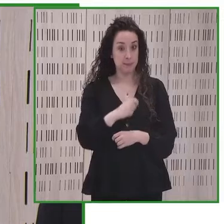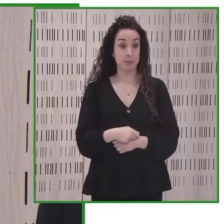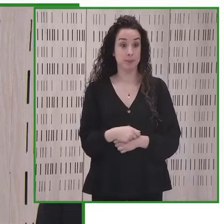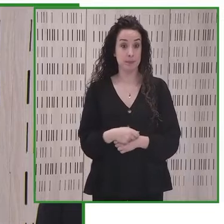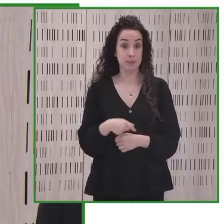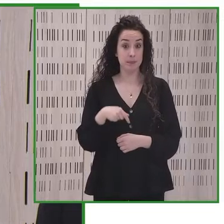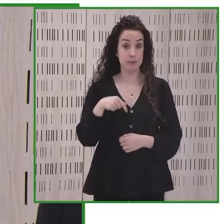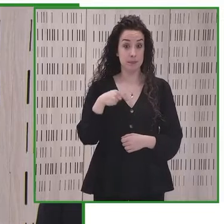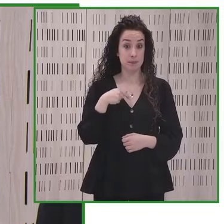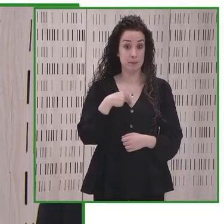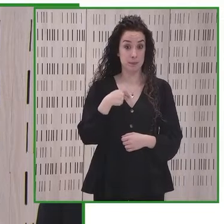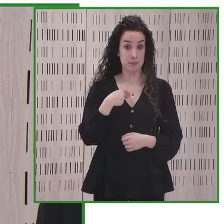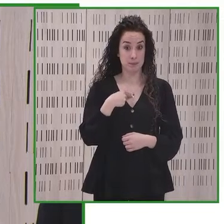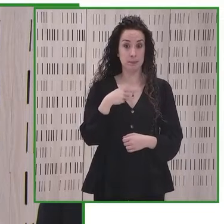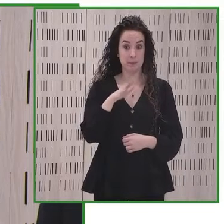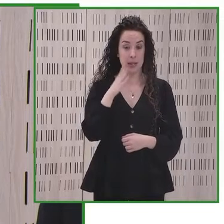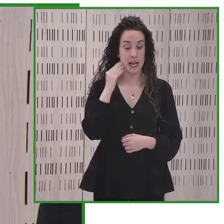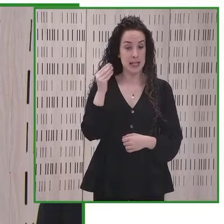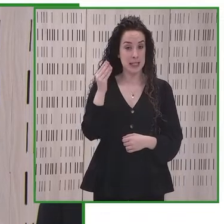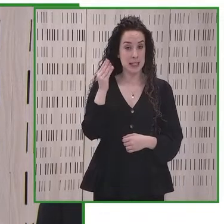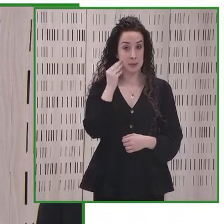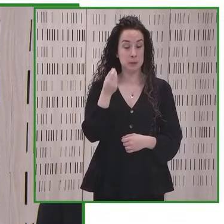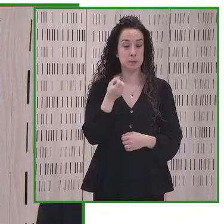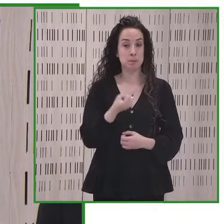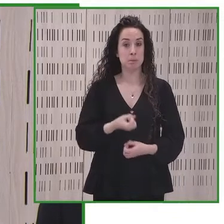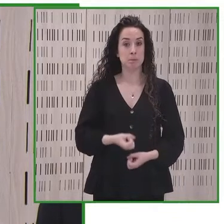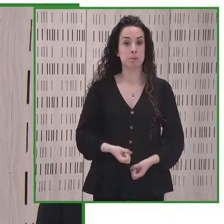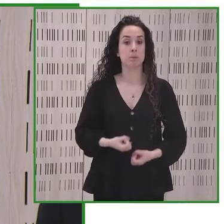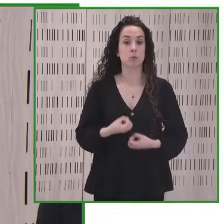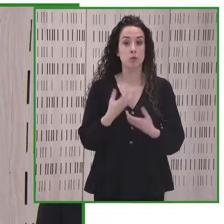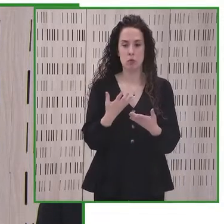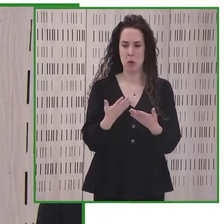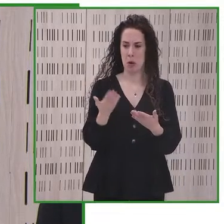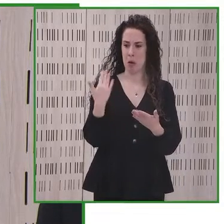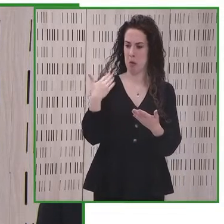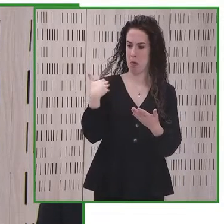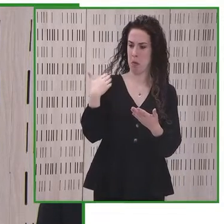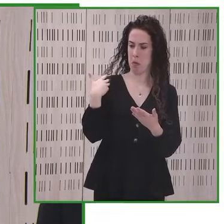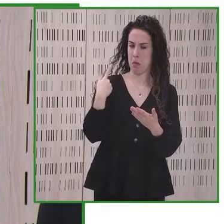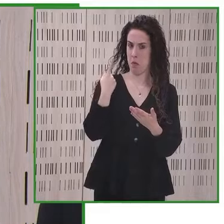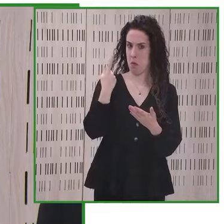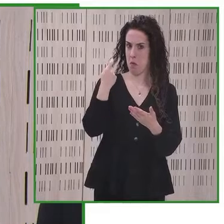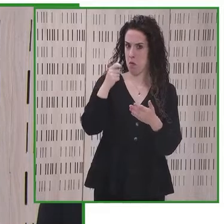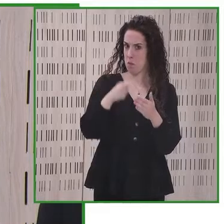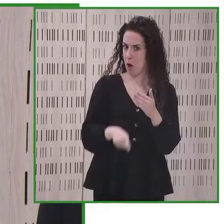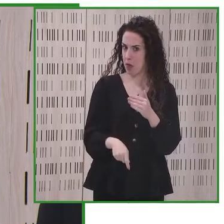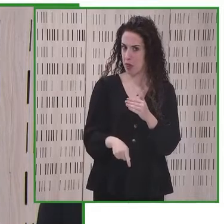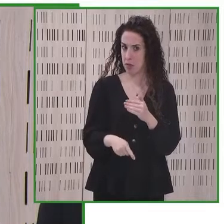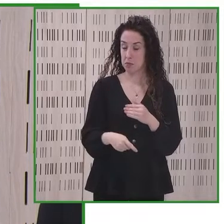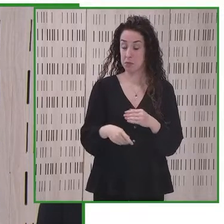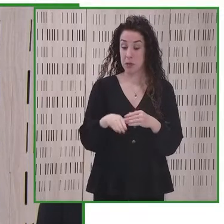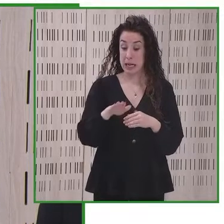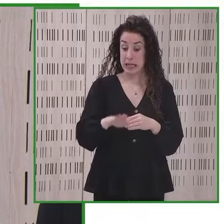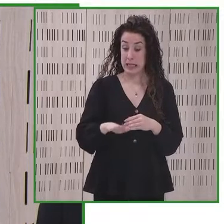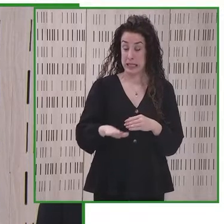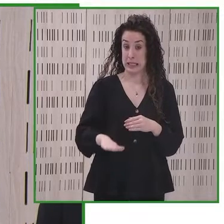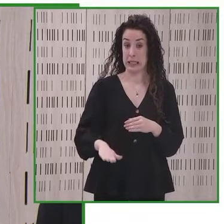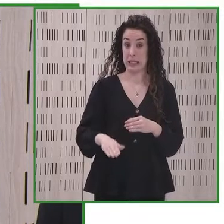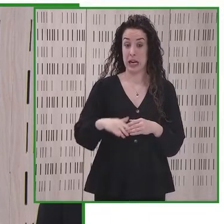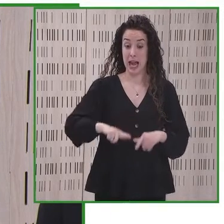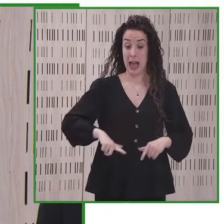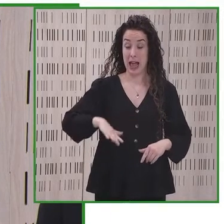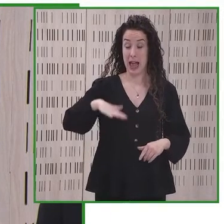gustaría contaros lo que ocurrió hace solamente un mes. Un niño, Jorge, de 11 años, para su